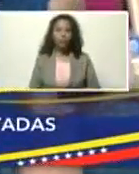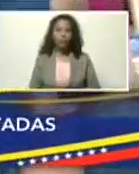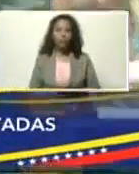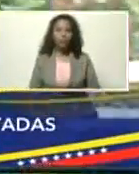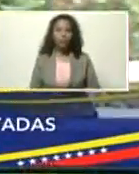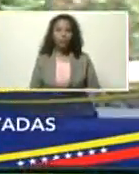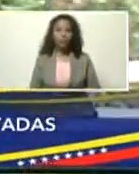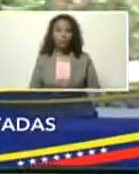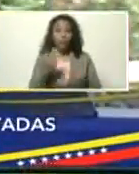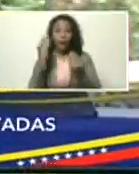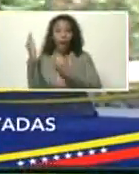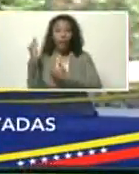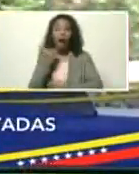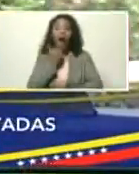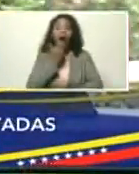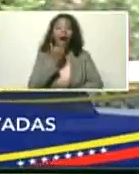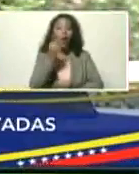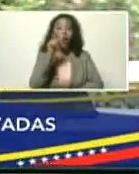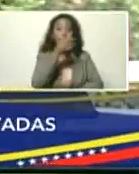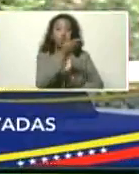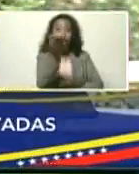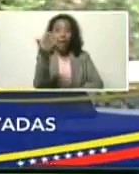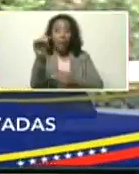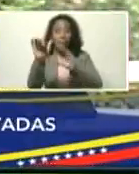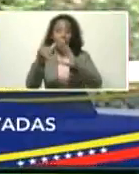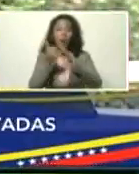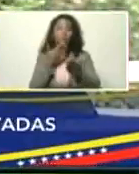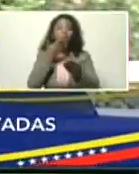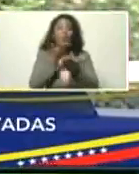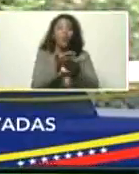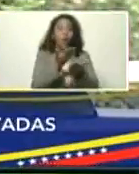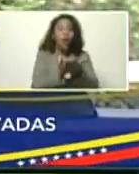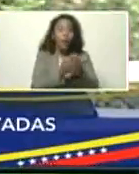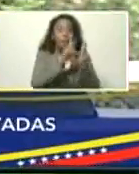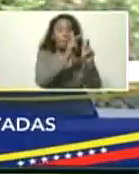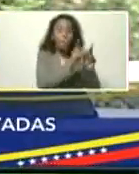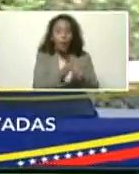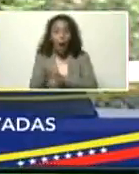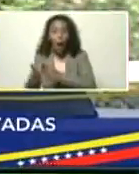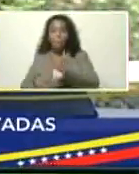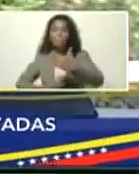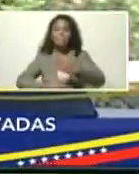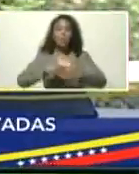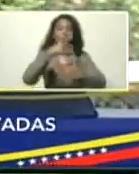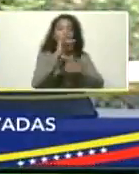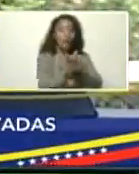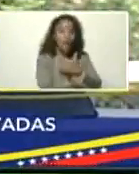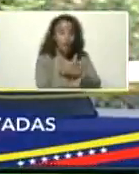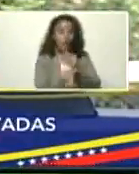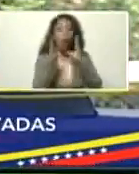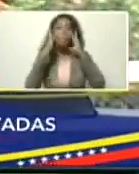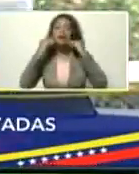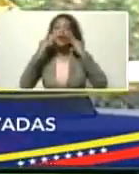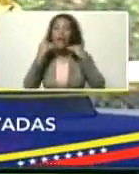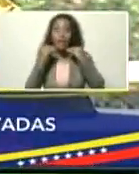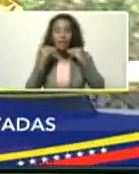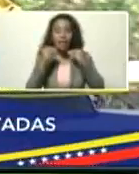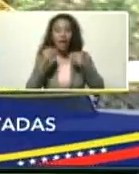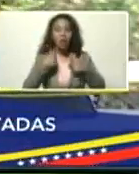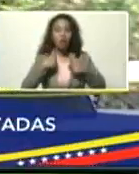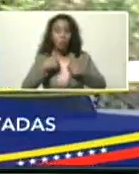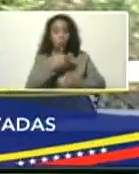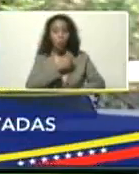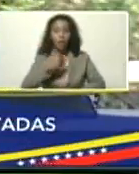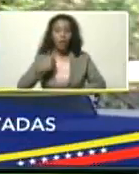Esto es algo de lo que ustedes me han enviado. Parte del plan, parte de los proyectos, parte de las experiencias. Y yo